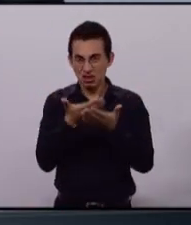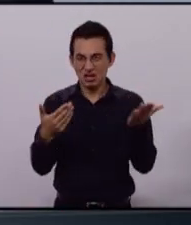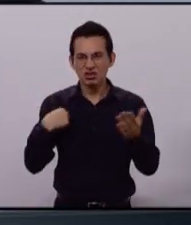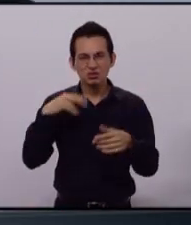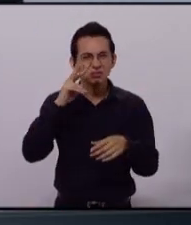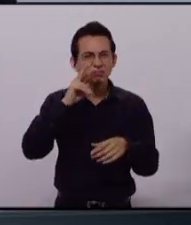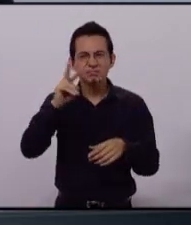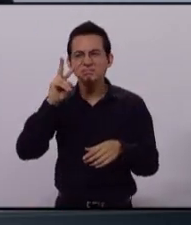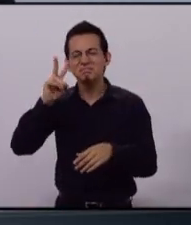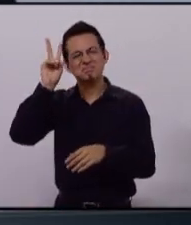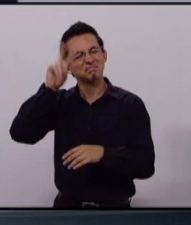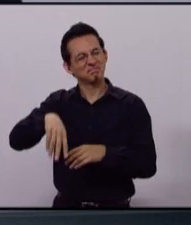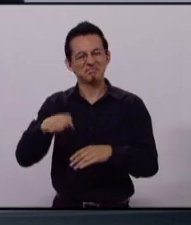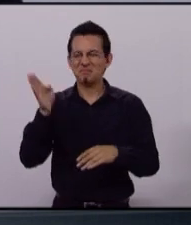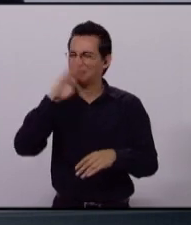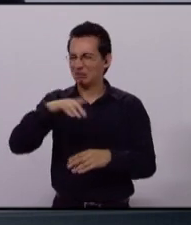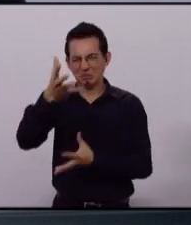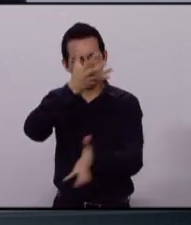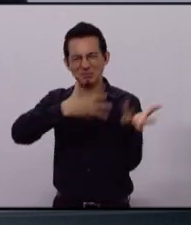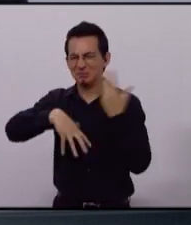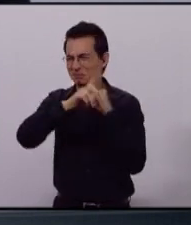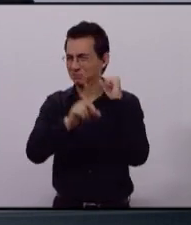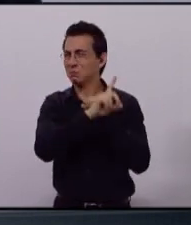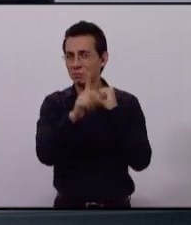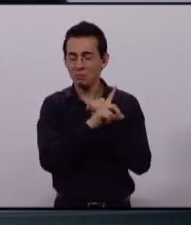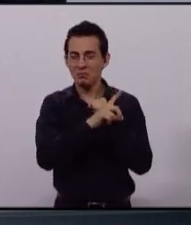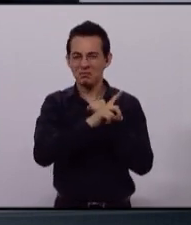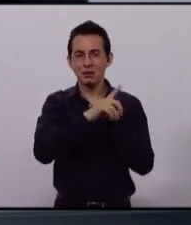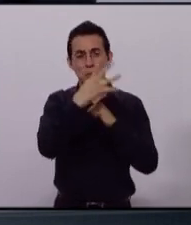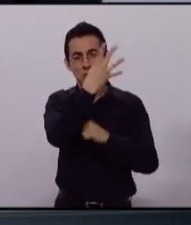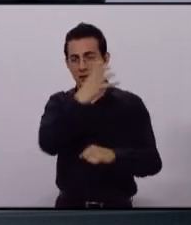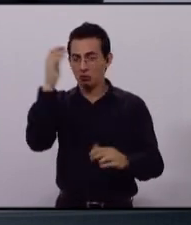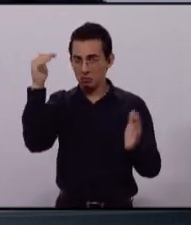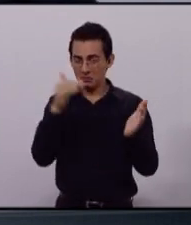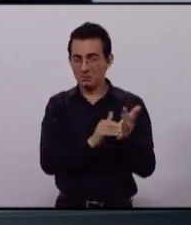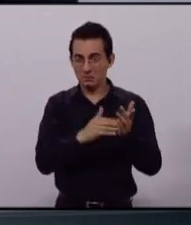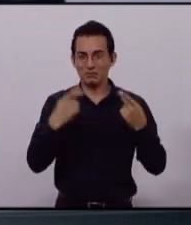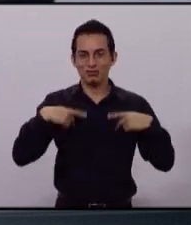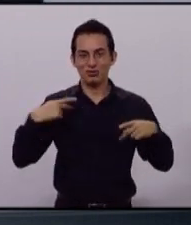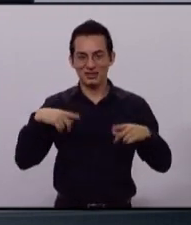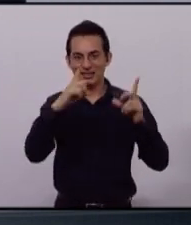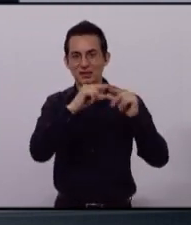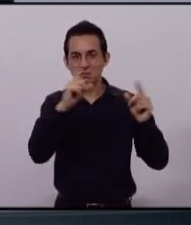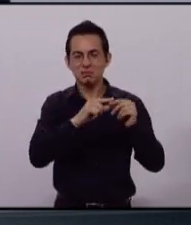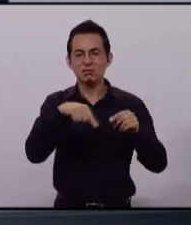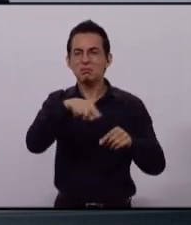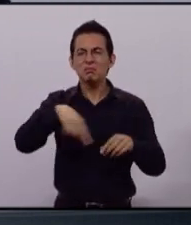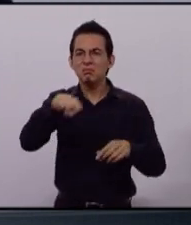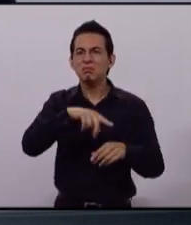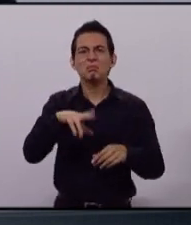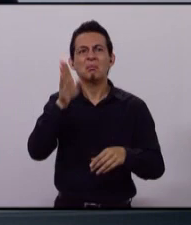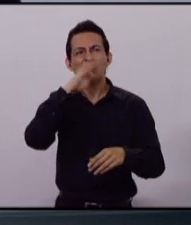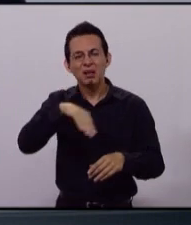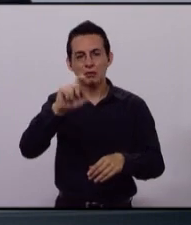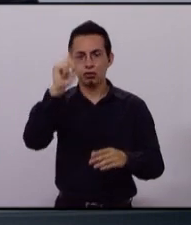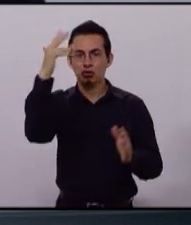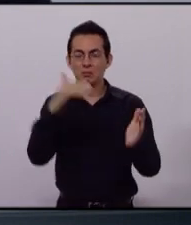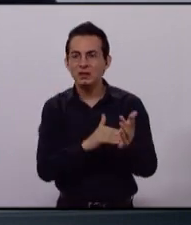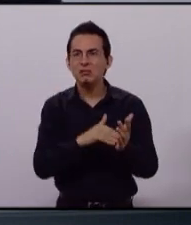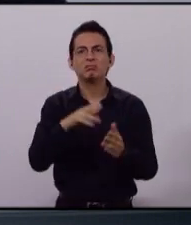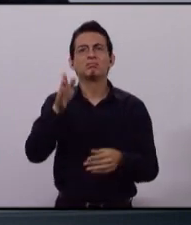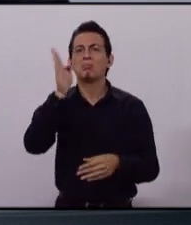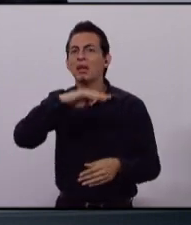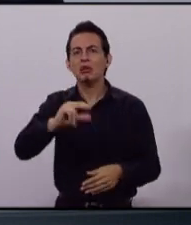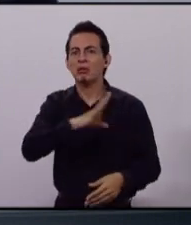Les quiero compartir algunos datos. Más de 400 mil zapopanos en pobreza, 28 mil no comen tres veces al día, medio